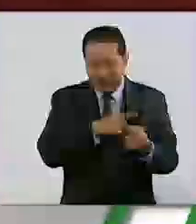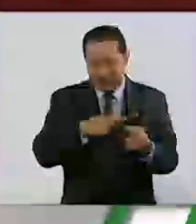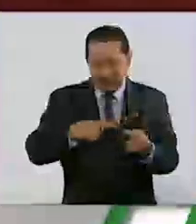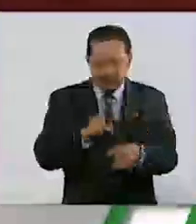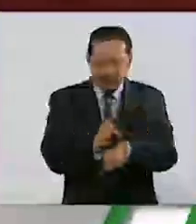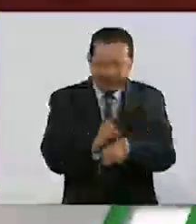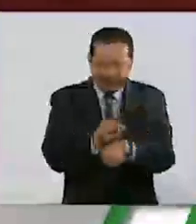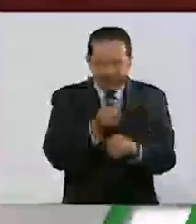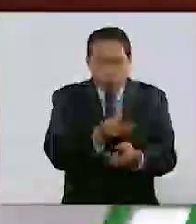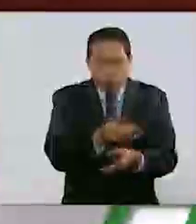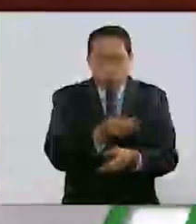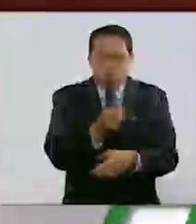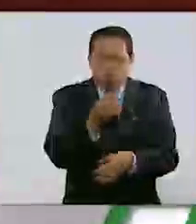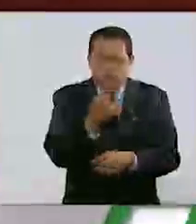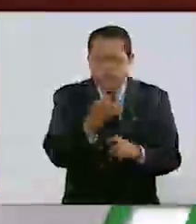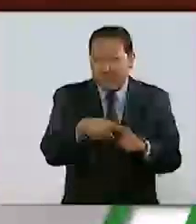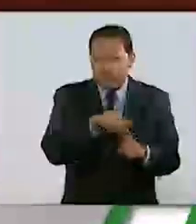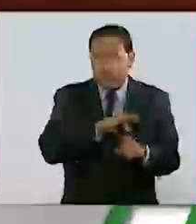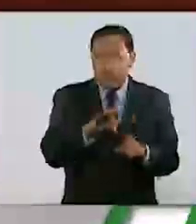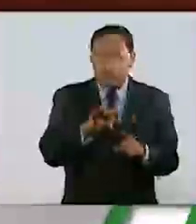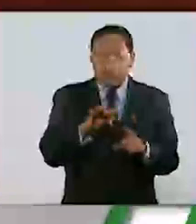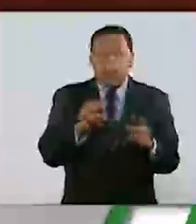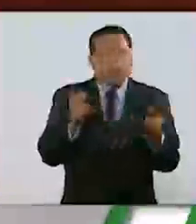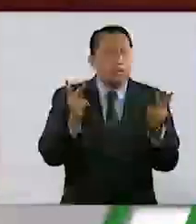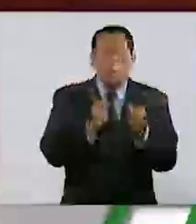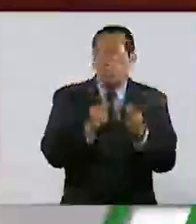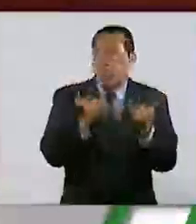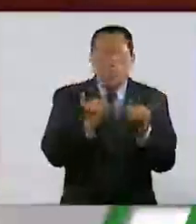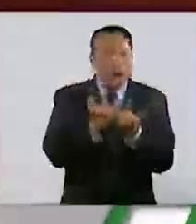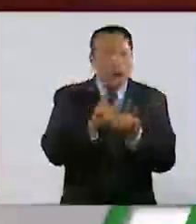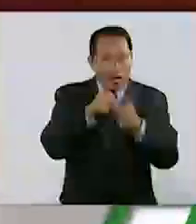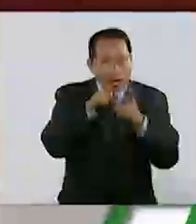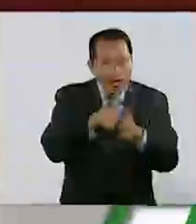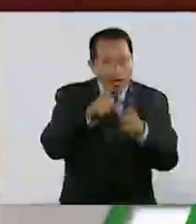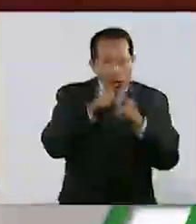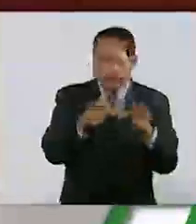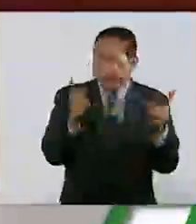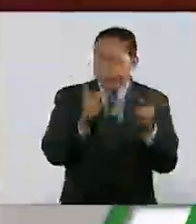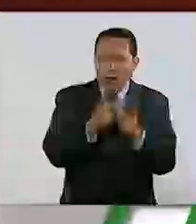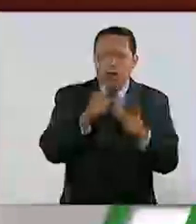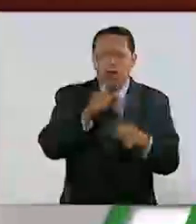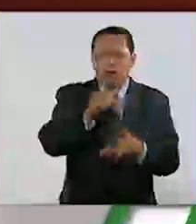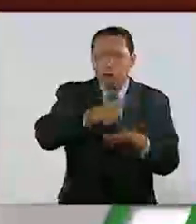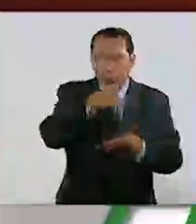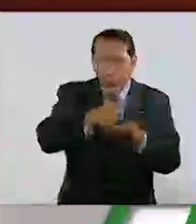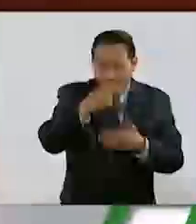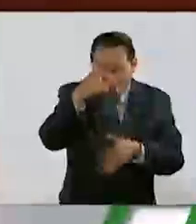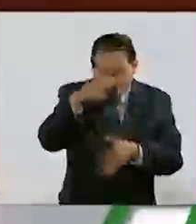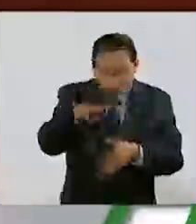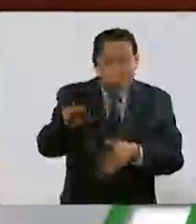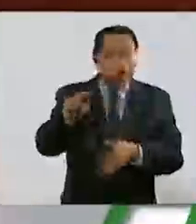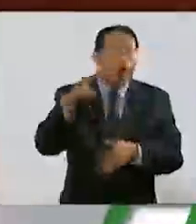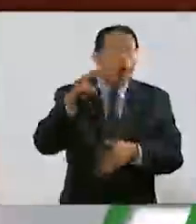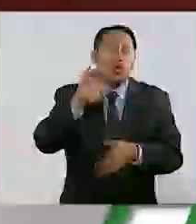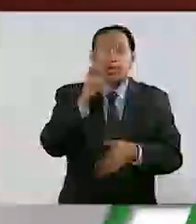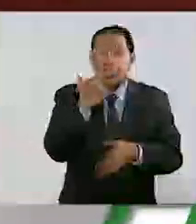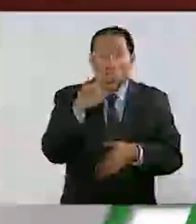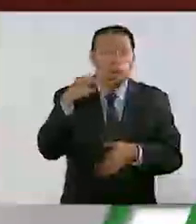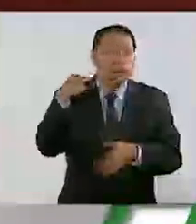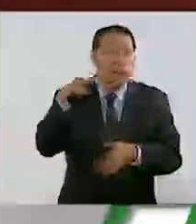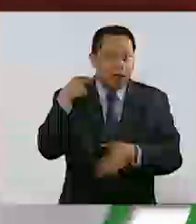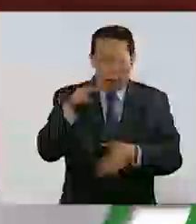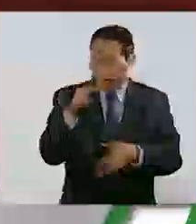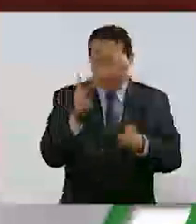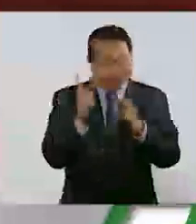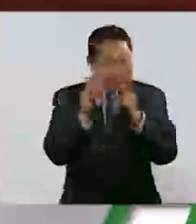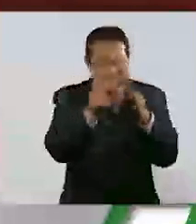que sean atendidas de igual manera aquí, en la Ciudad de México, que en Chihuahua, que en Veracruz, porque finalmente eso nos